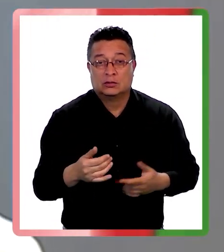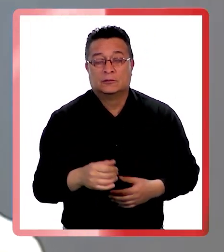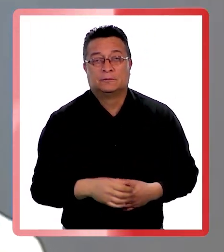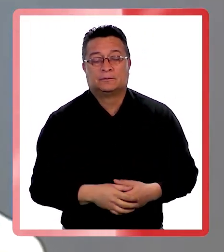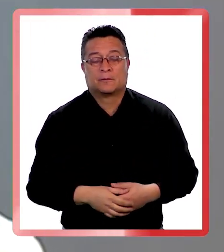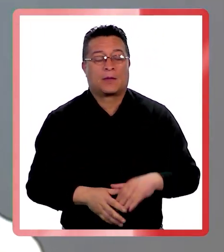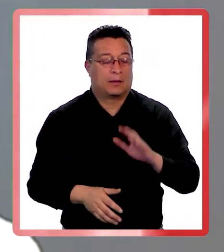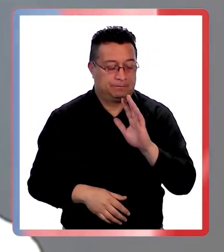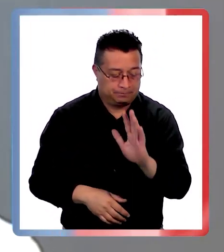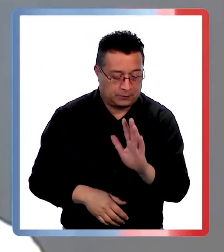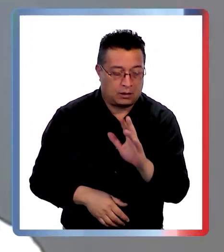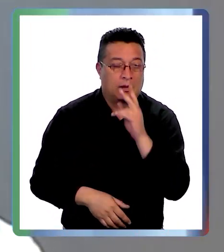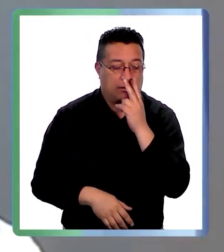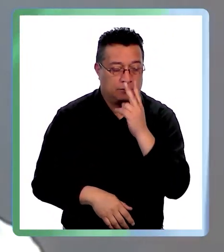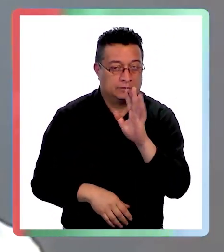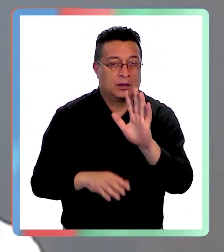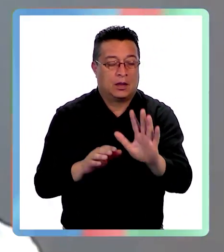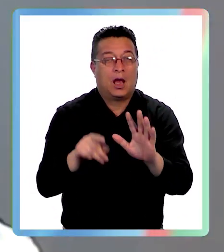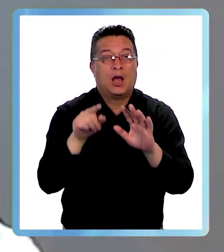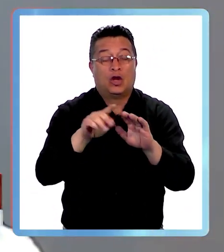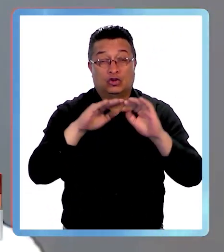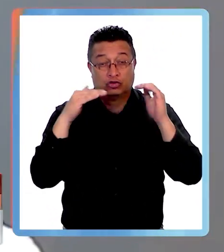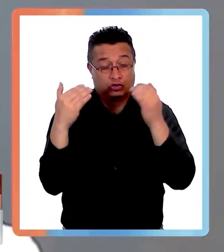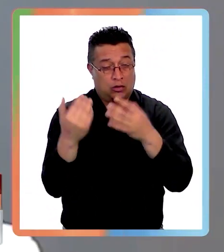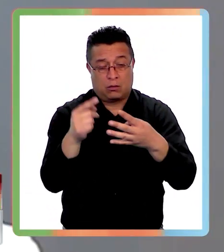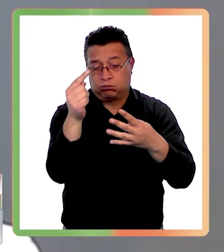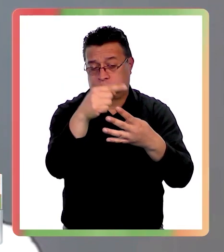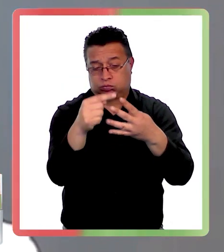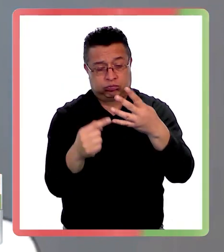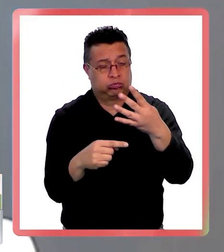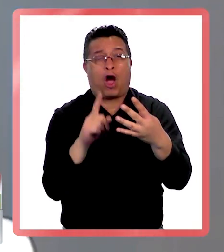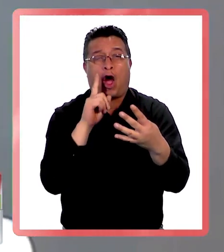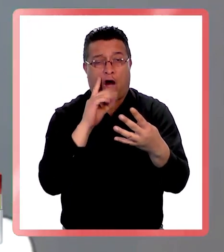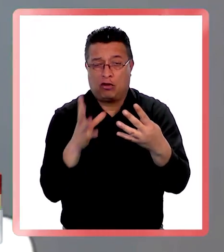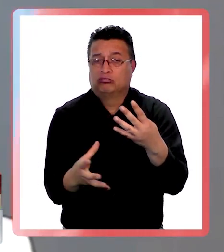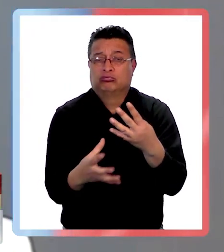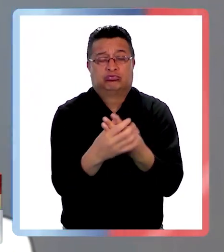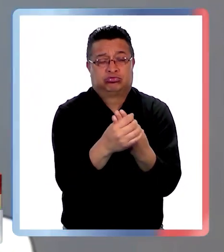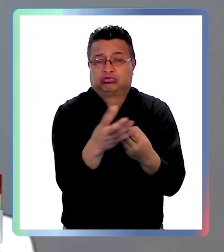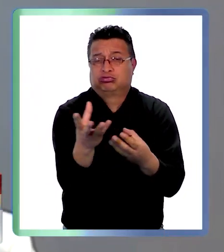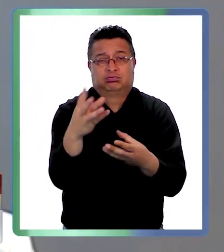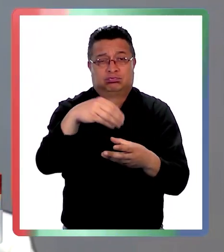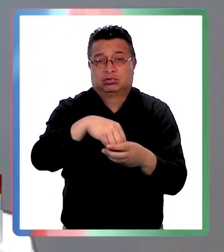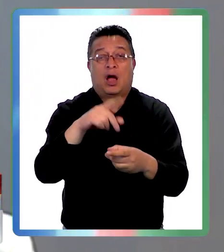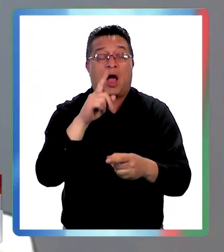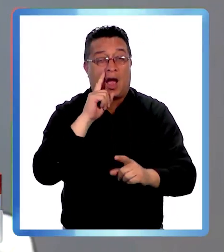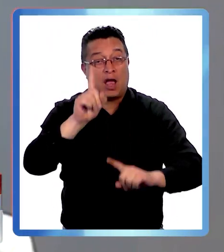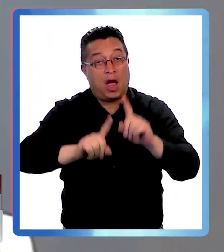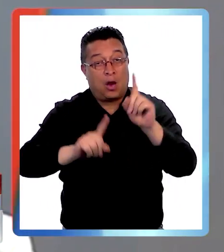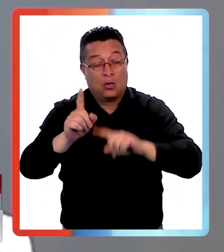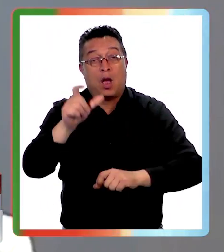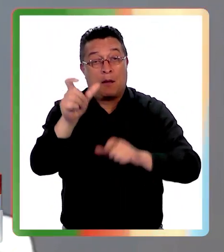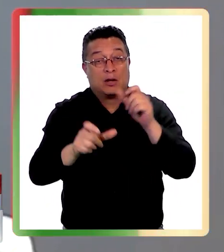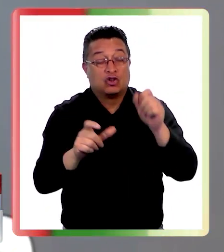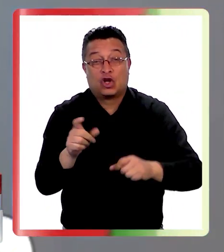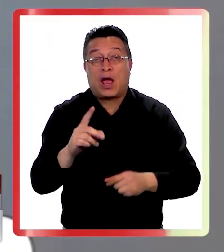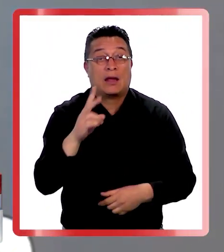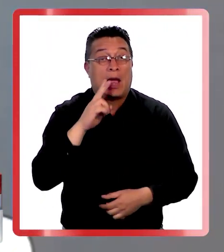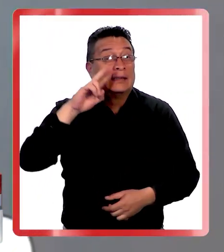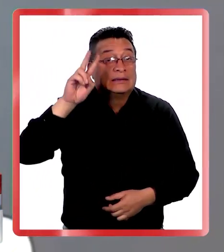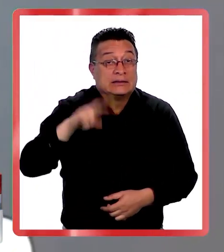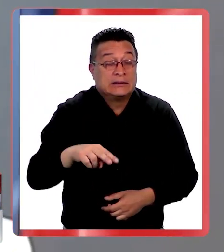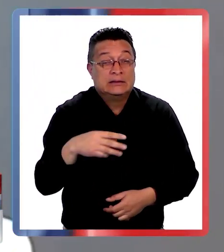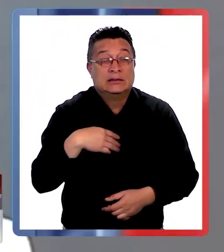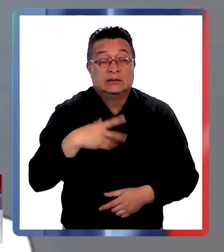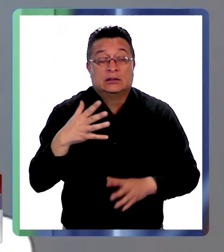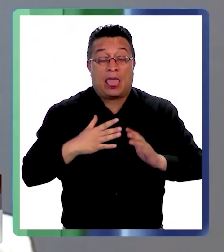Bueno, hay todo el espectro, ¿no? Ustedes se harán cuenta que hay personas que incluso sin necesariamente tener